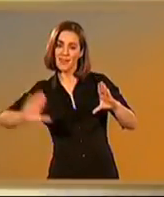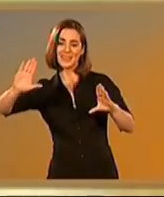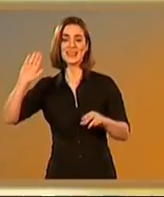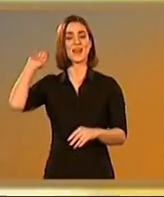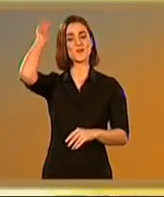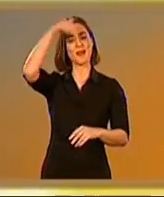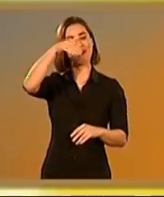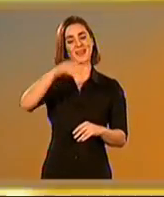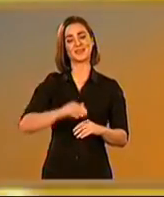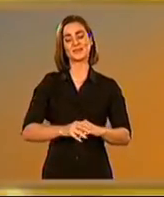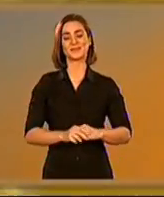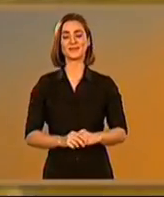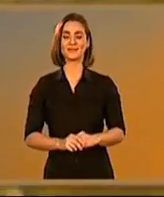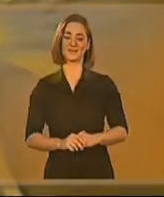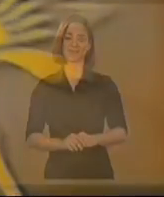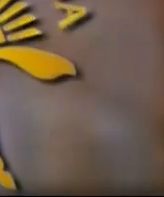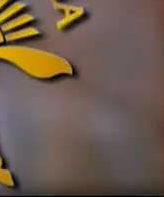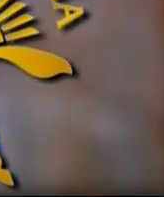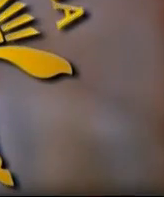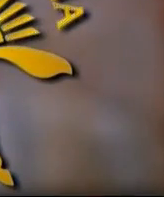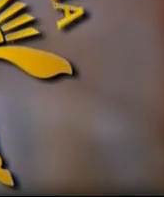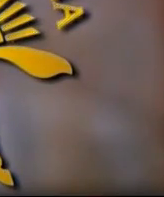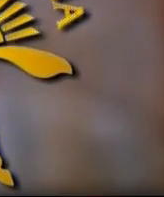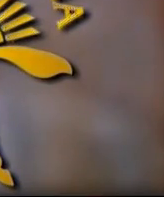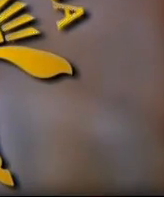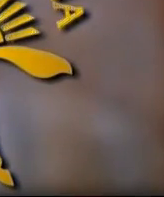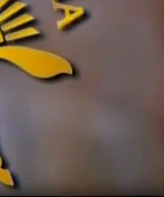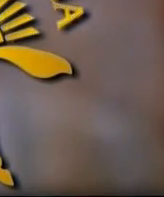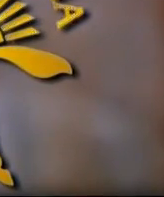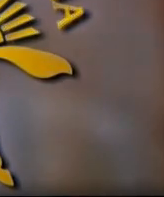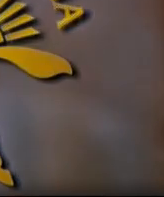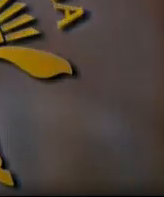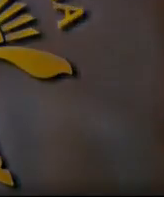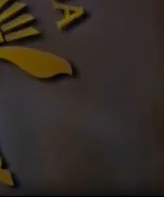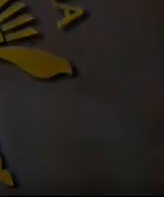fascinante. La Ruta Bética Romana.